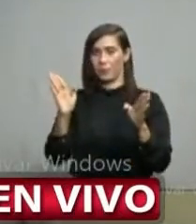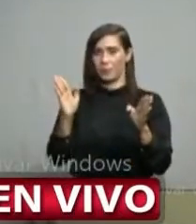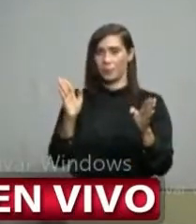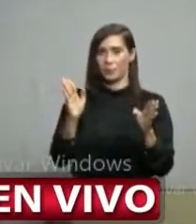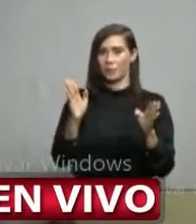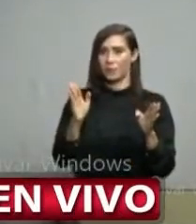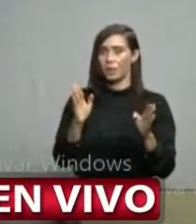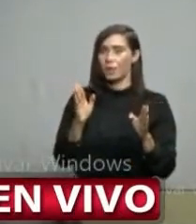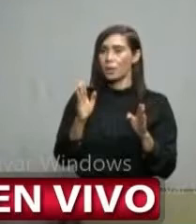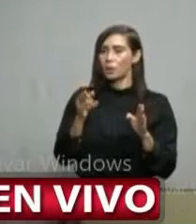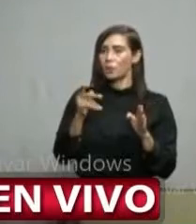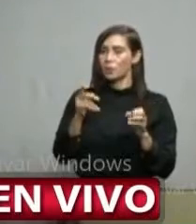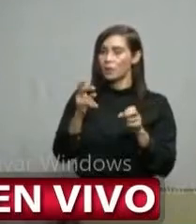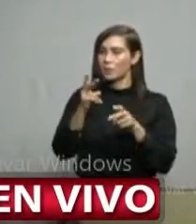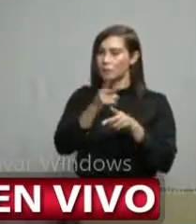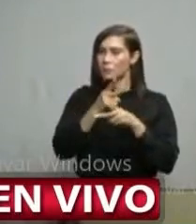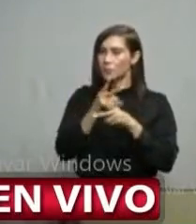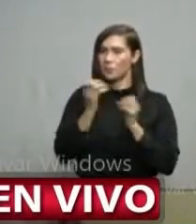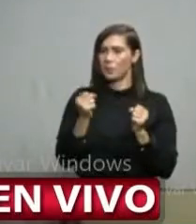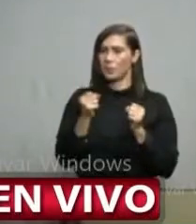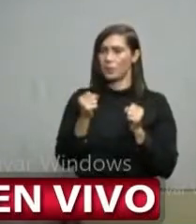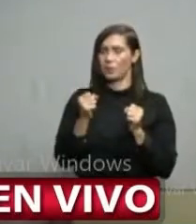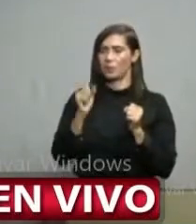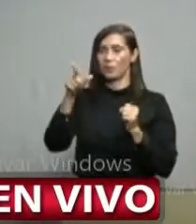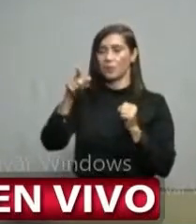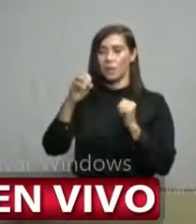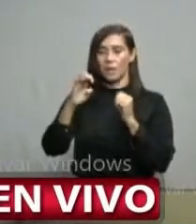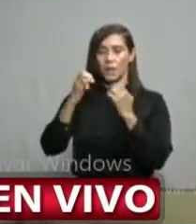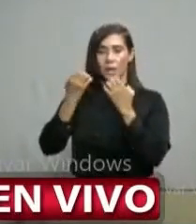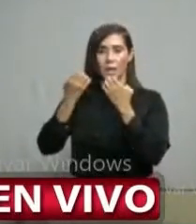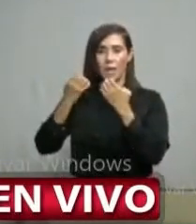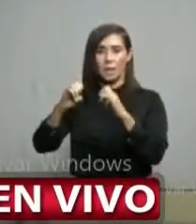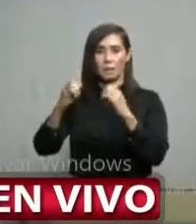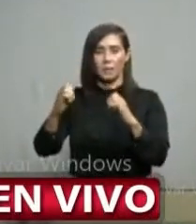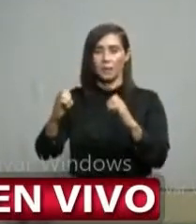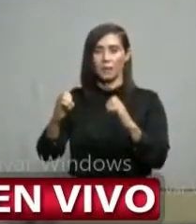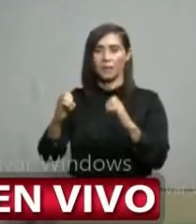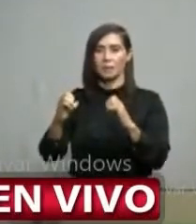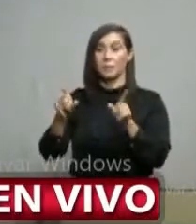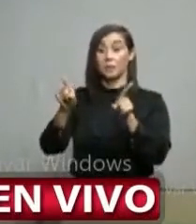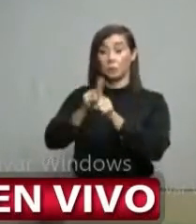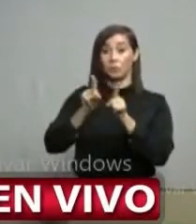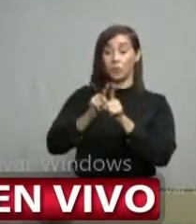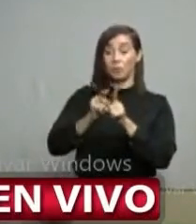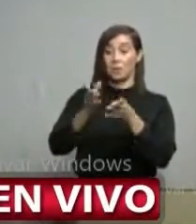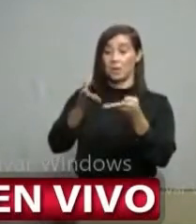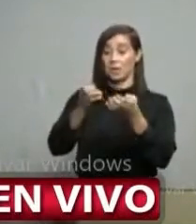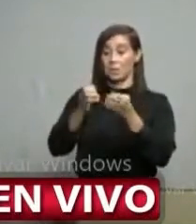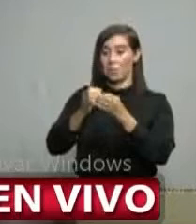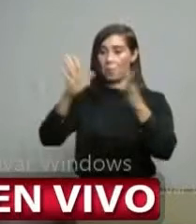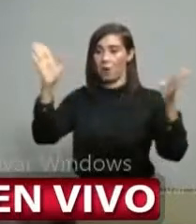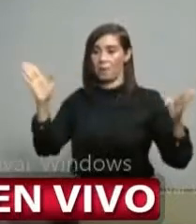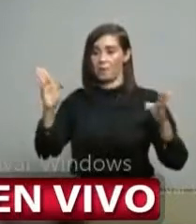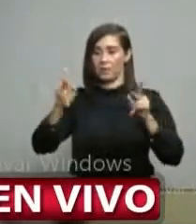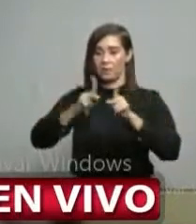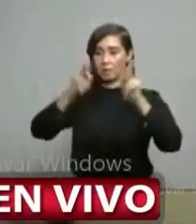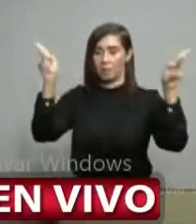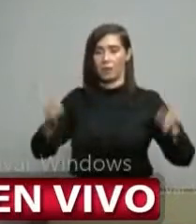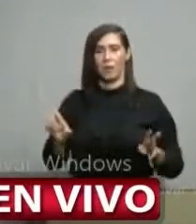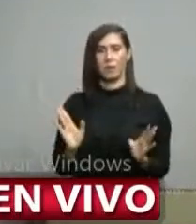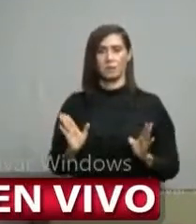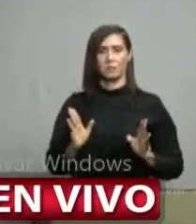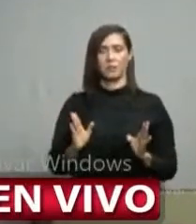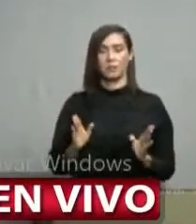tiempo pedir la extensión del estado de emergencia. No le estamos enviando señales mixtas o confundiendo a esa población